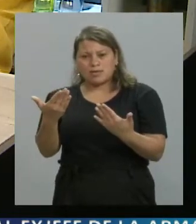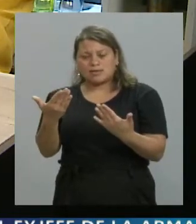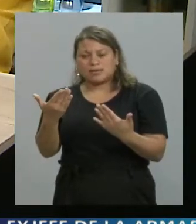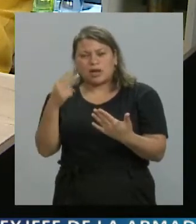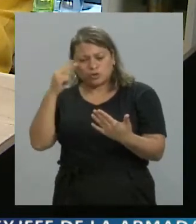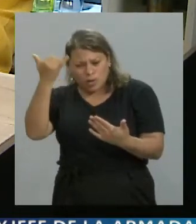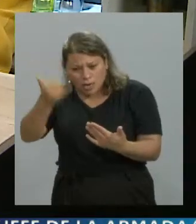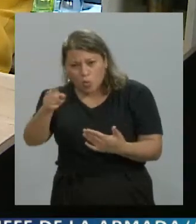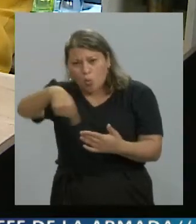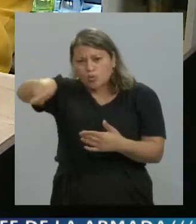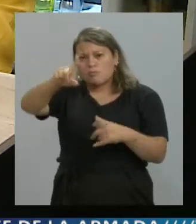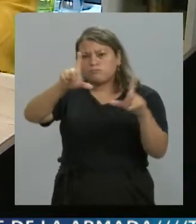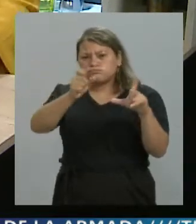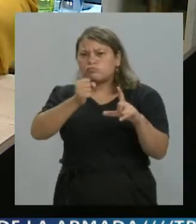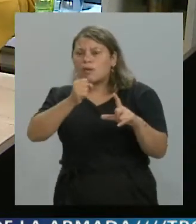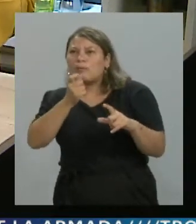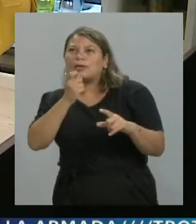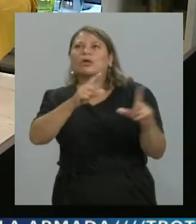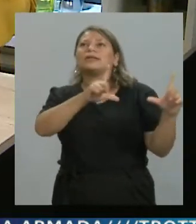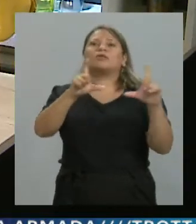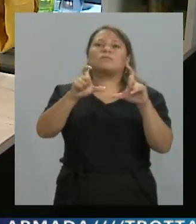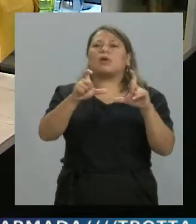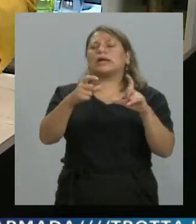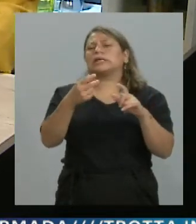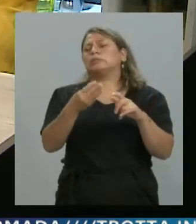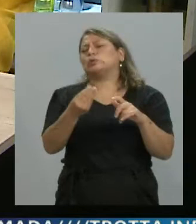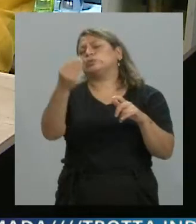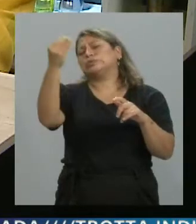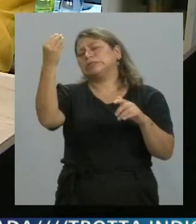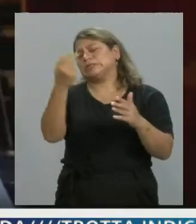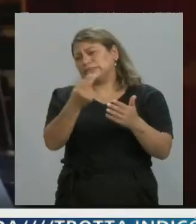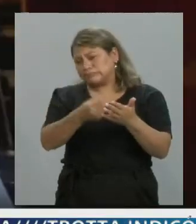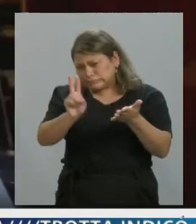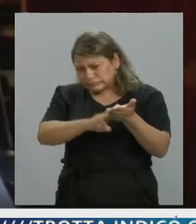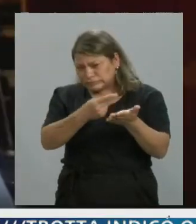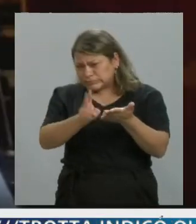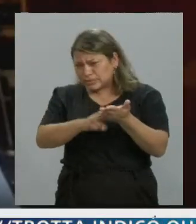a través de una imagen que se haya replicado miles y millones de veces en las redes?